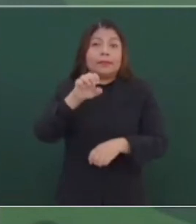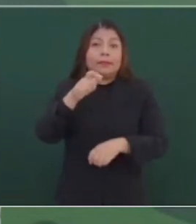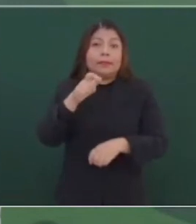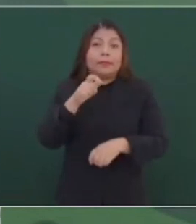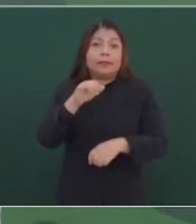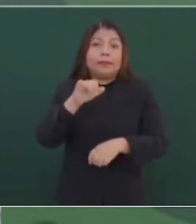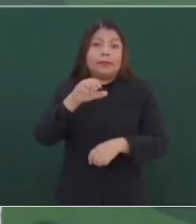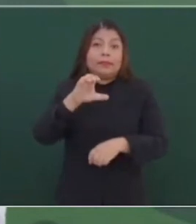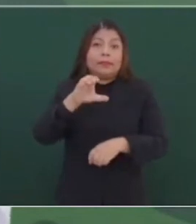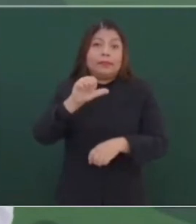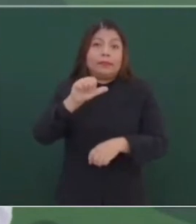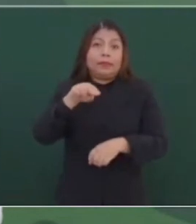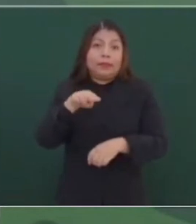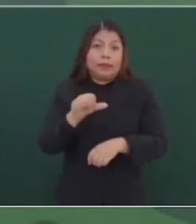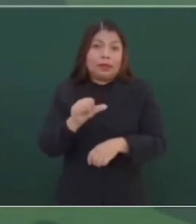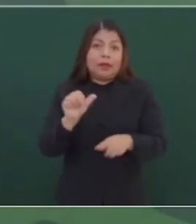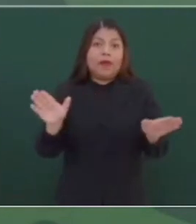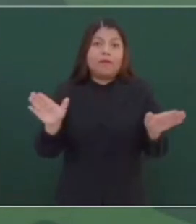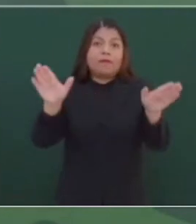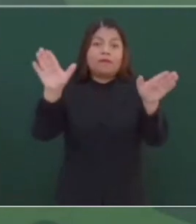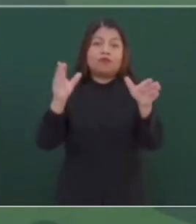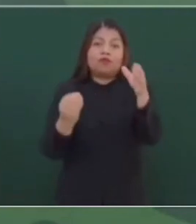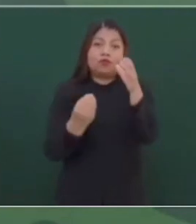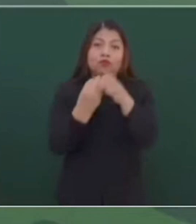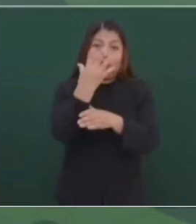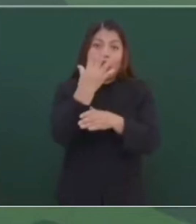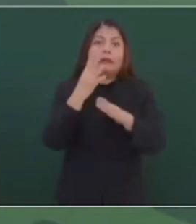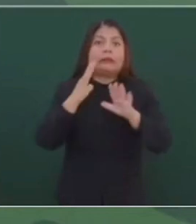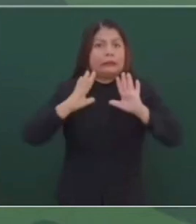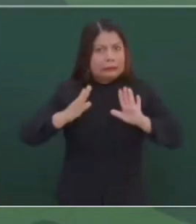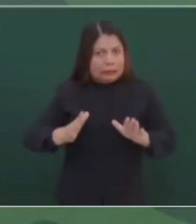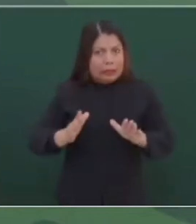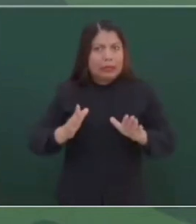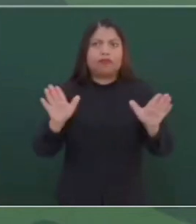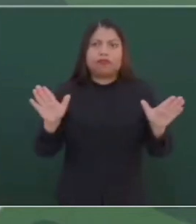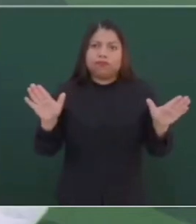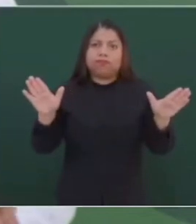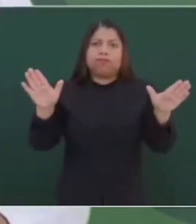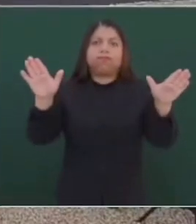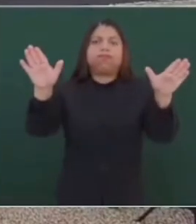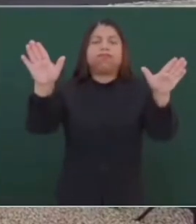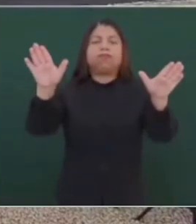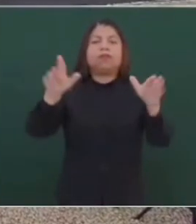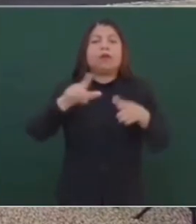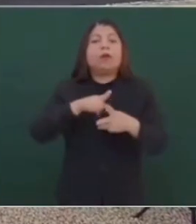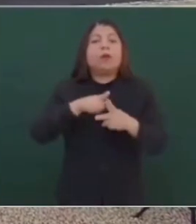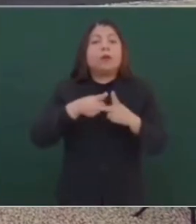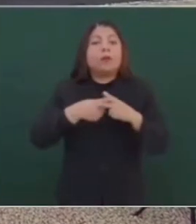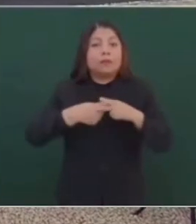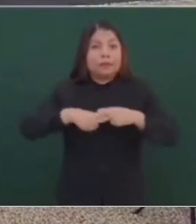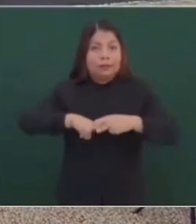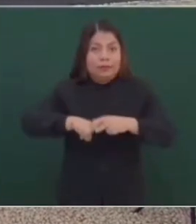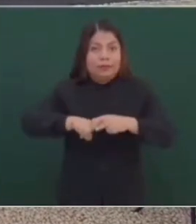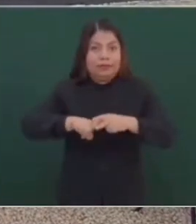y van a volar a Tulum